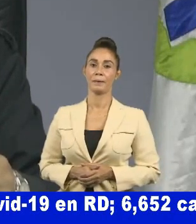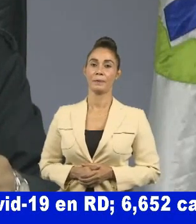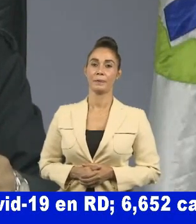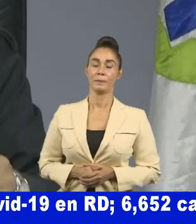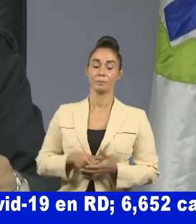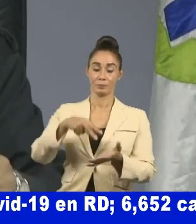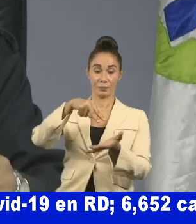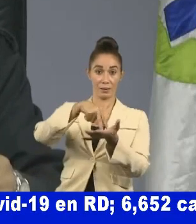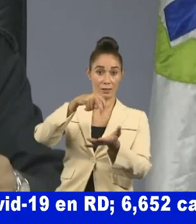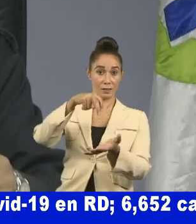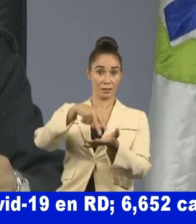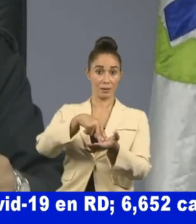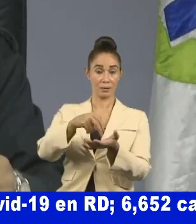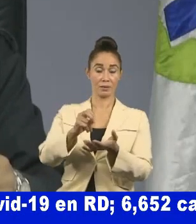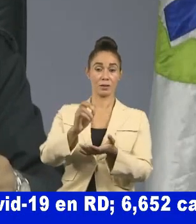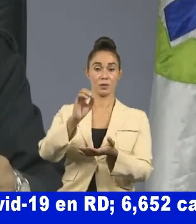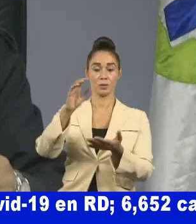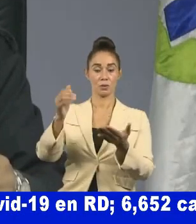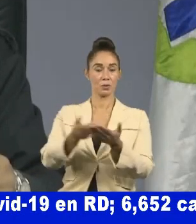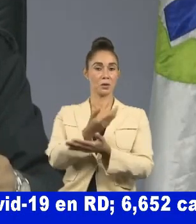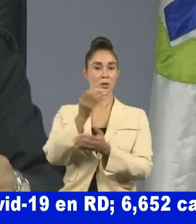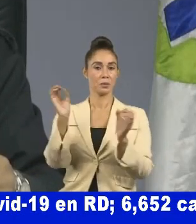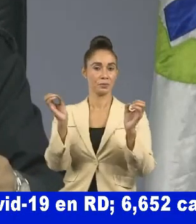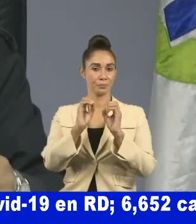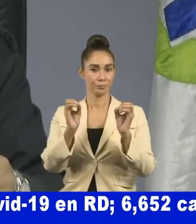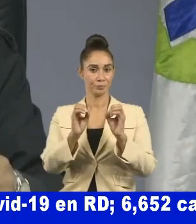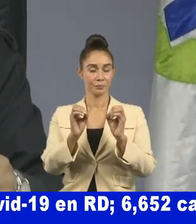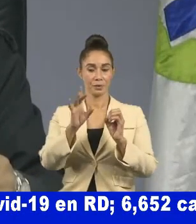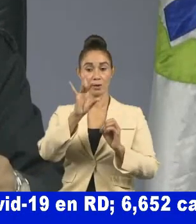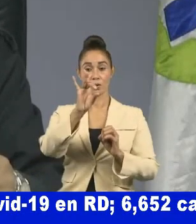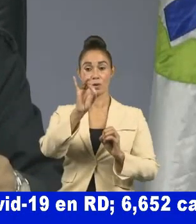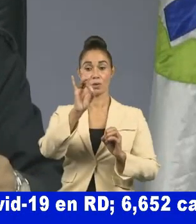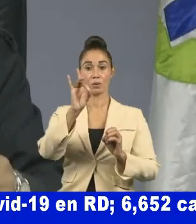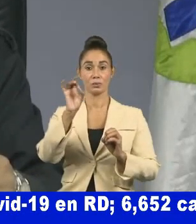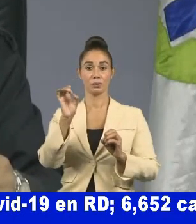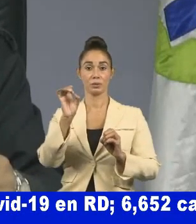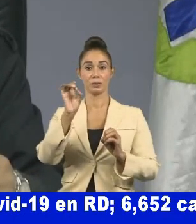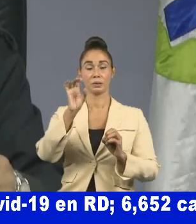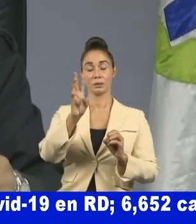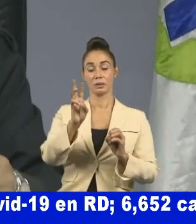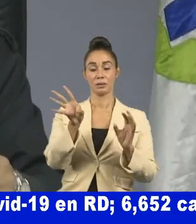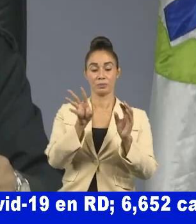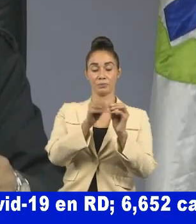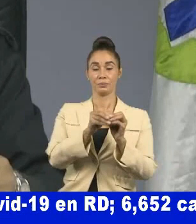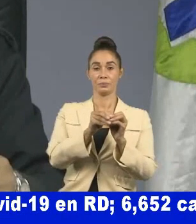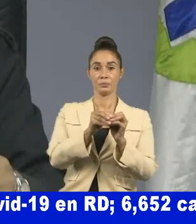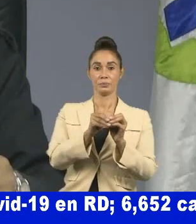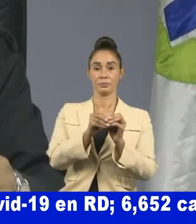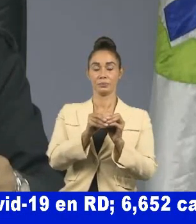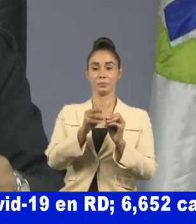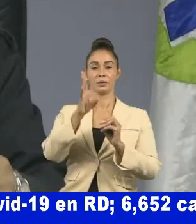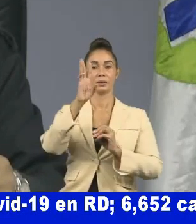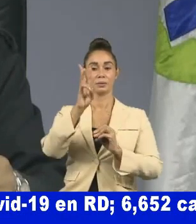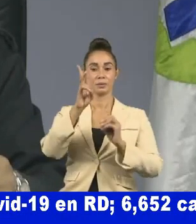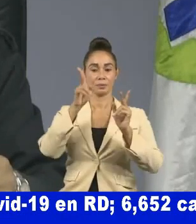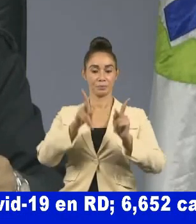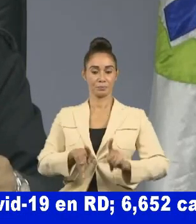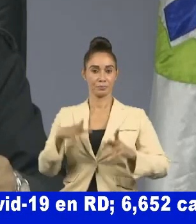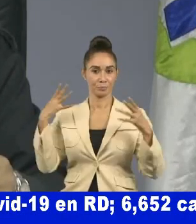Trinidad Sánchez 0 casos nuevos 86 acumulados 86